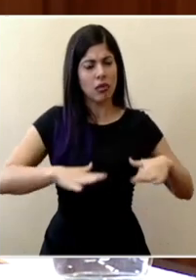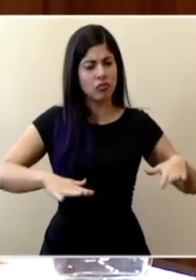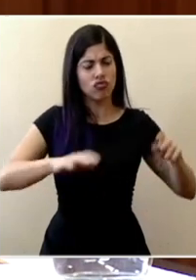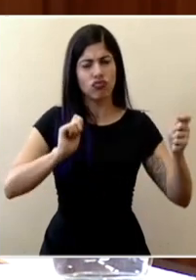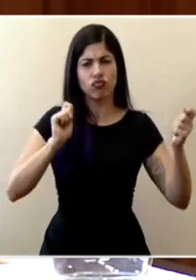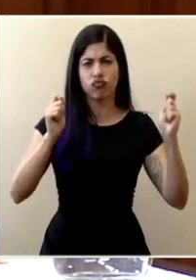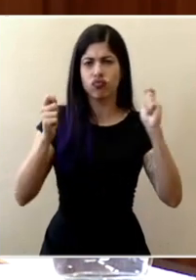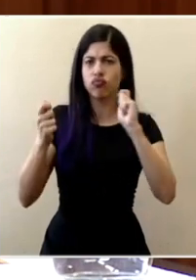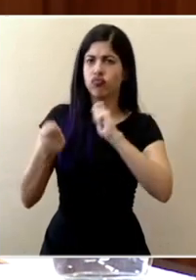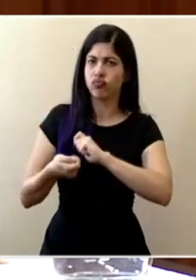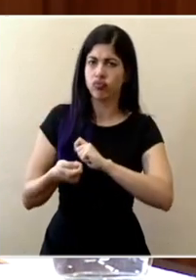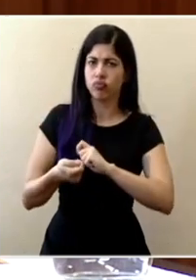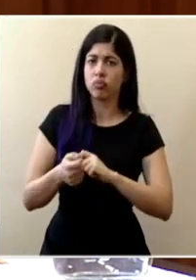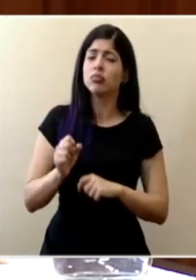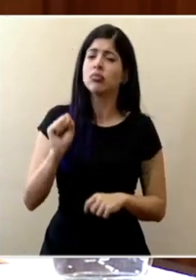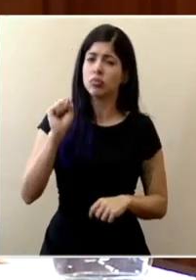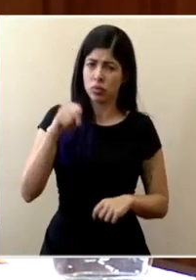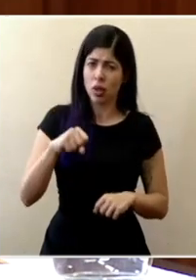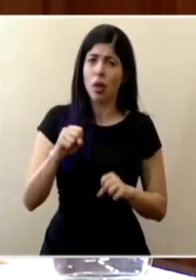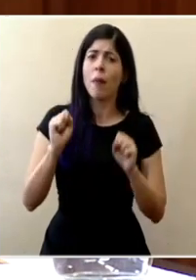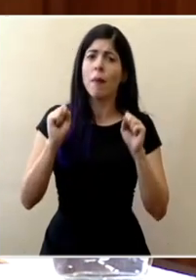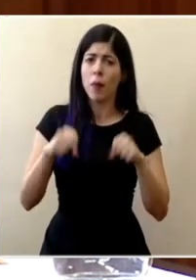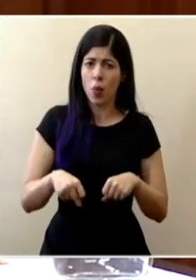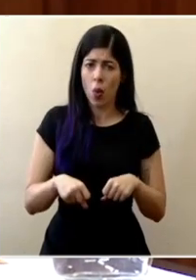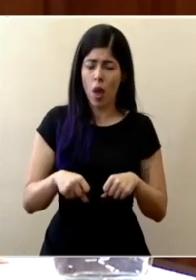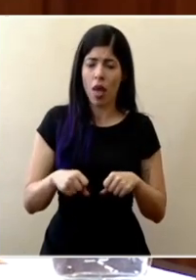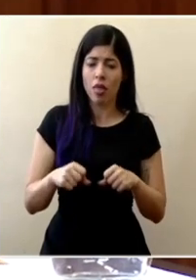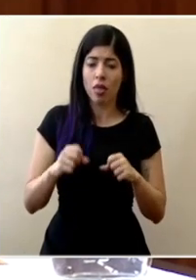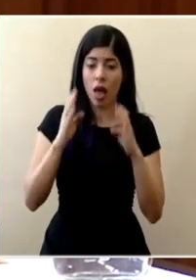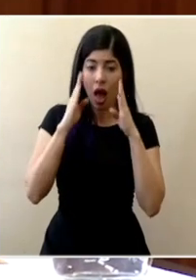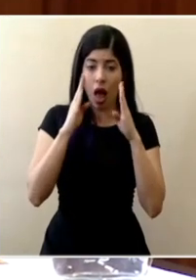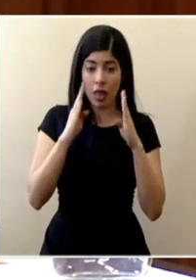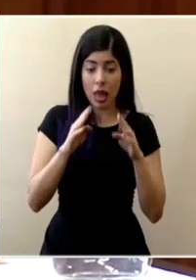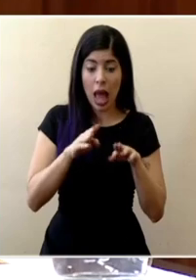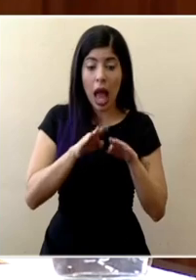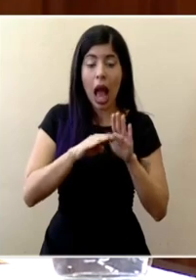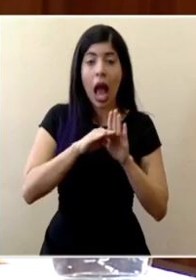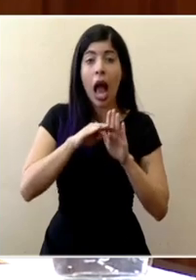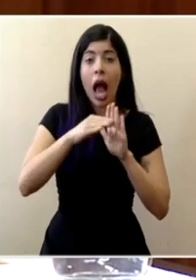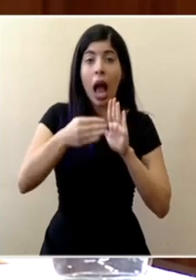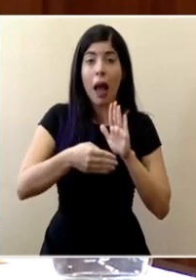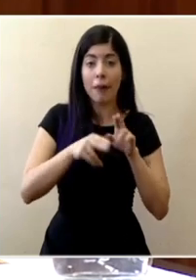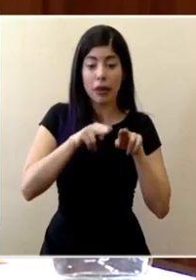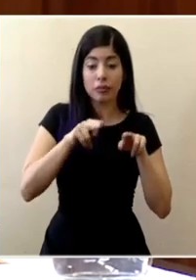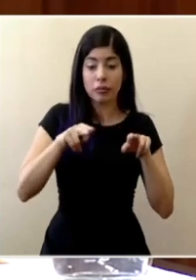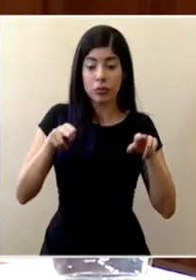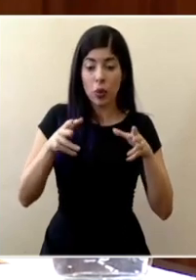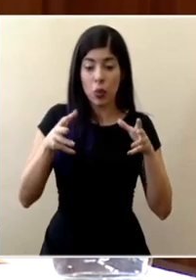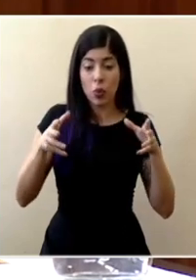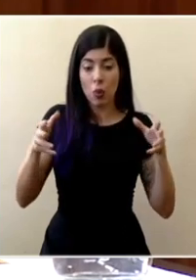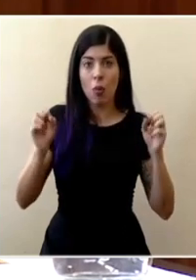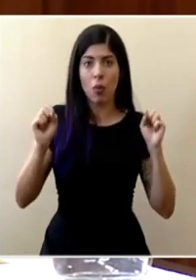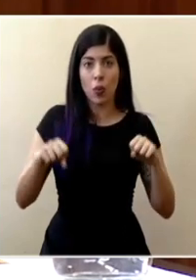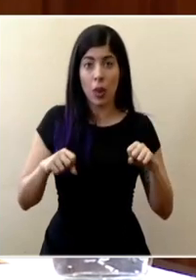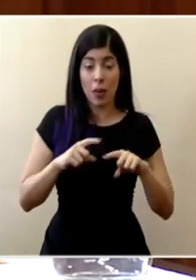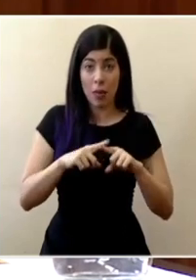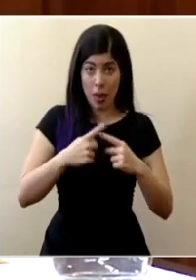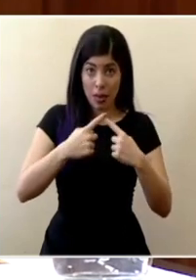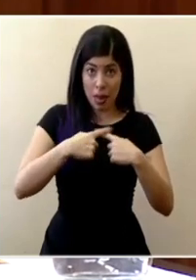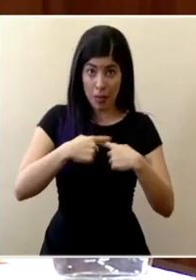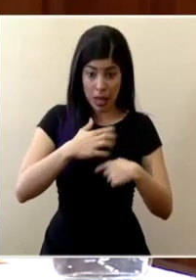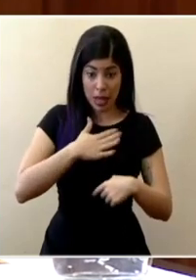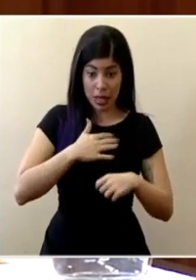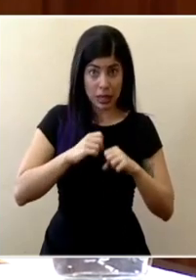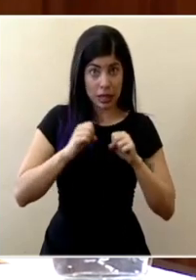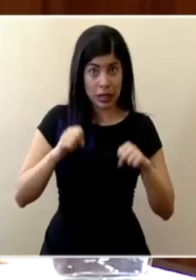o sea si podríamos incrementar esa capacidad de camas pero eso no depende del sistema sino